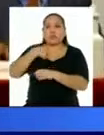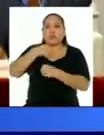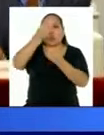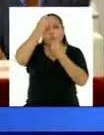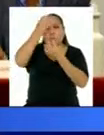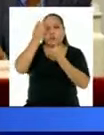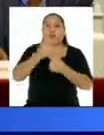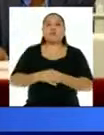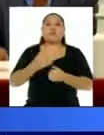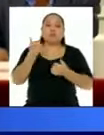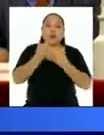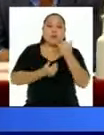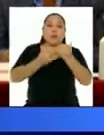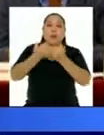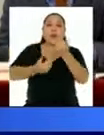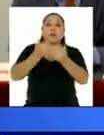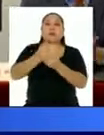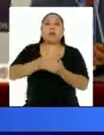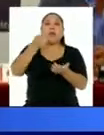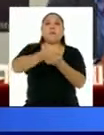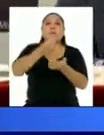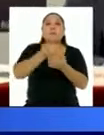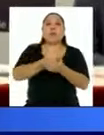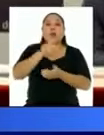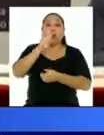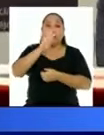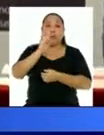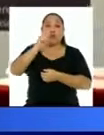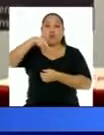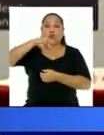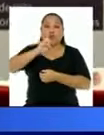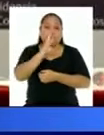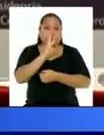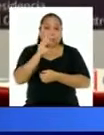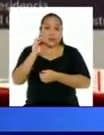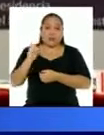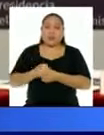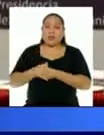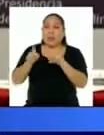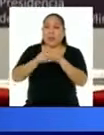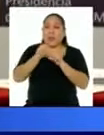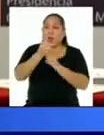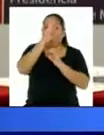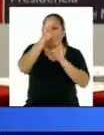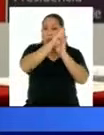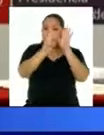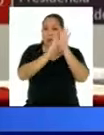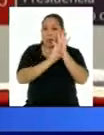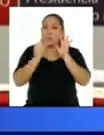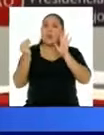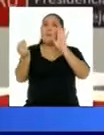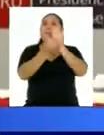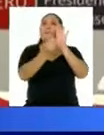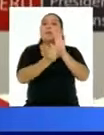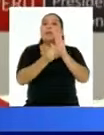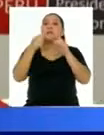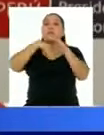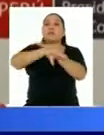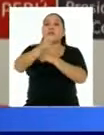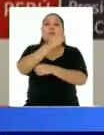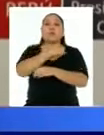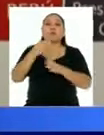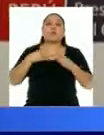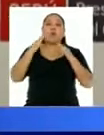acerca del avance en el bono 600 y también acerca de algunas disposiciones que se han emitido desde el Ministerio de